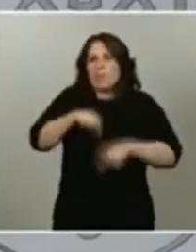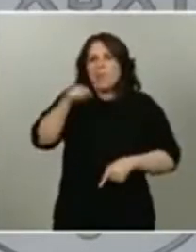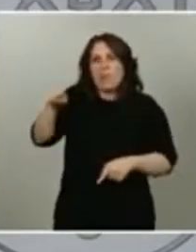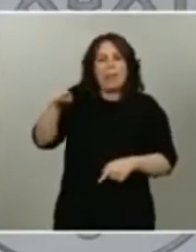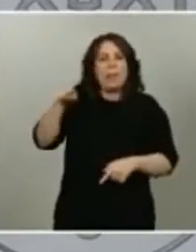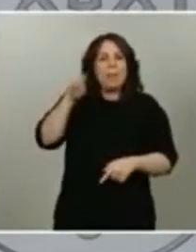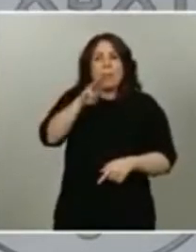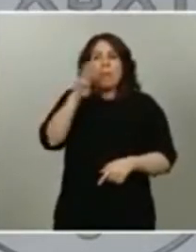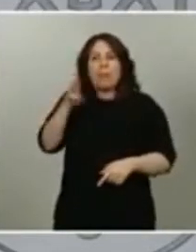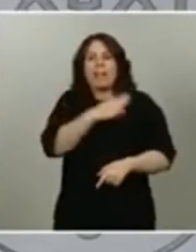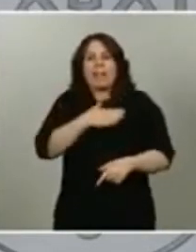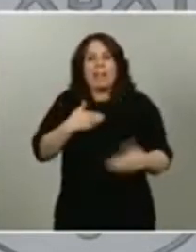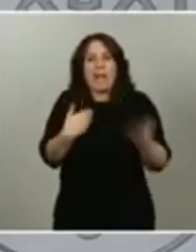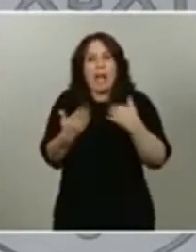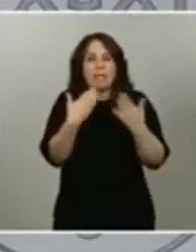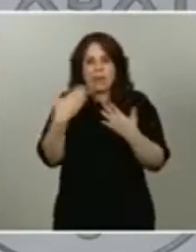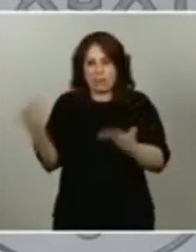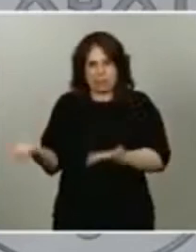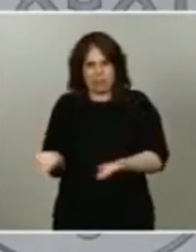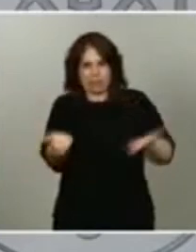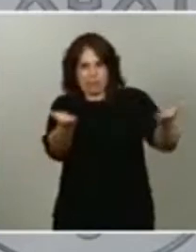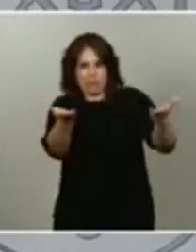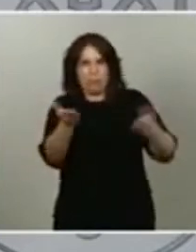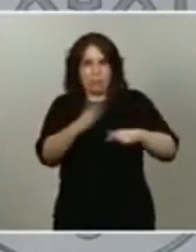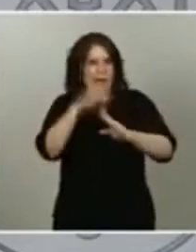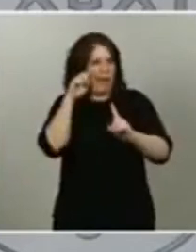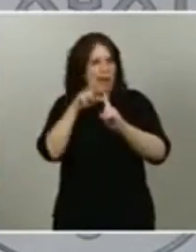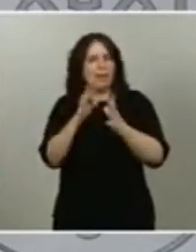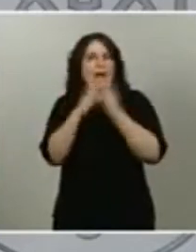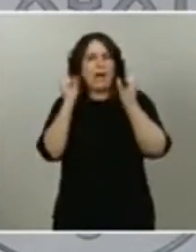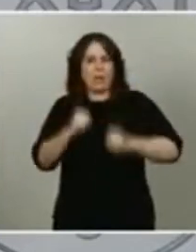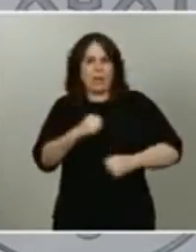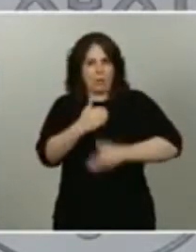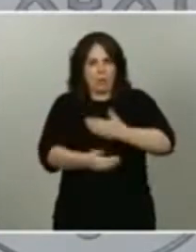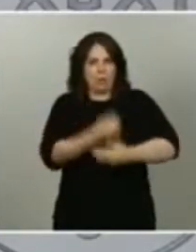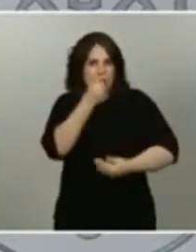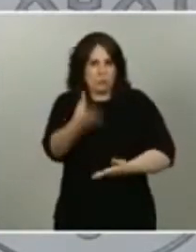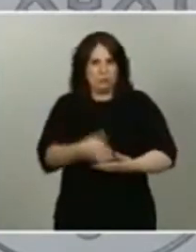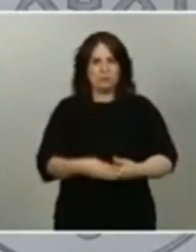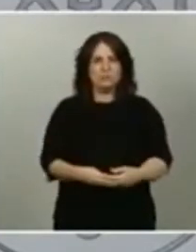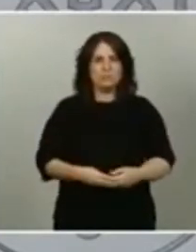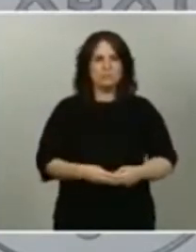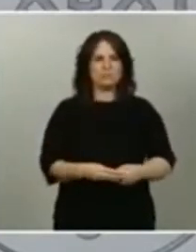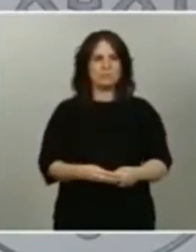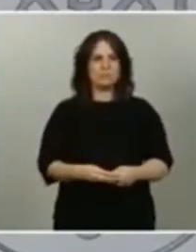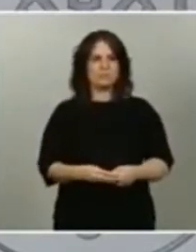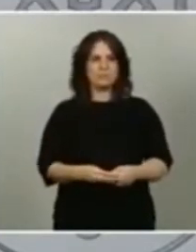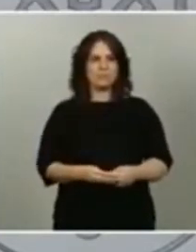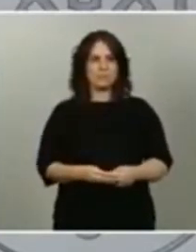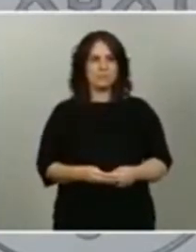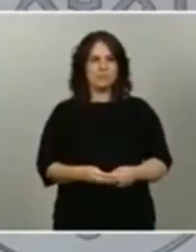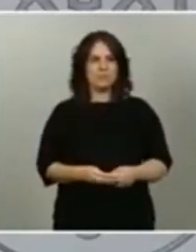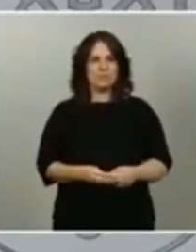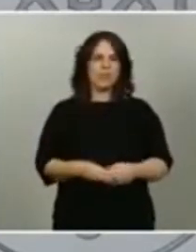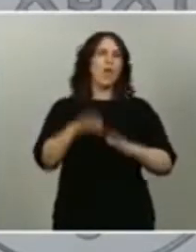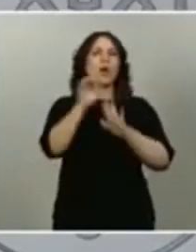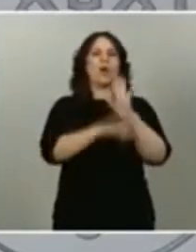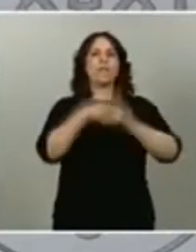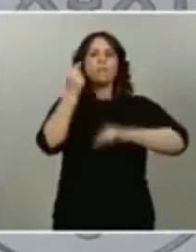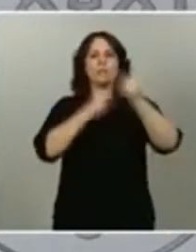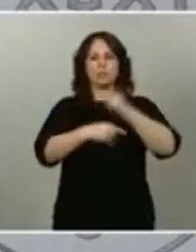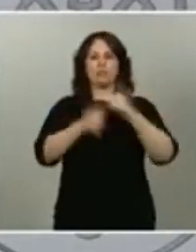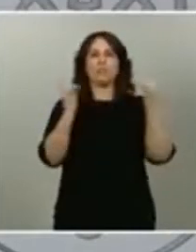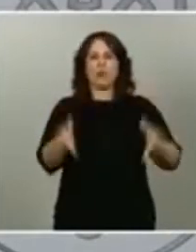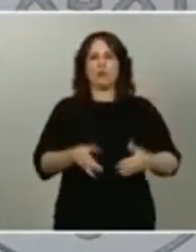interlocución para que los acuerdos puedan progresar. La orden de presupuesto va a salir muy pronto. Estamos